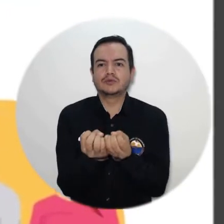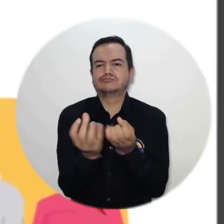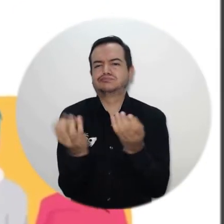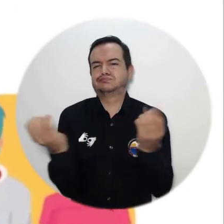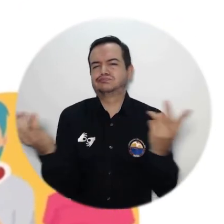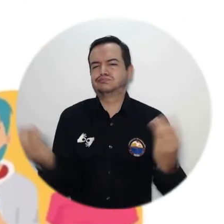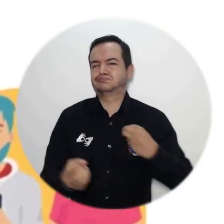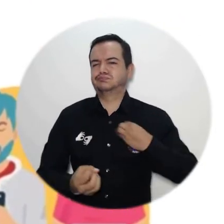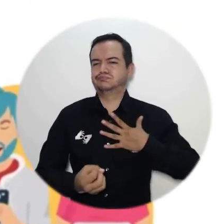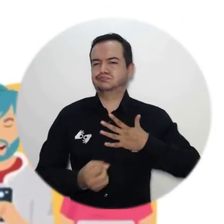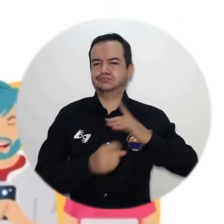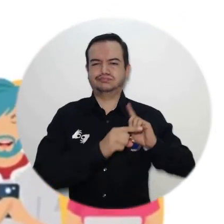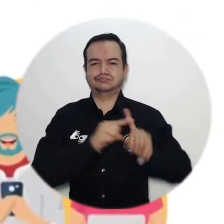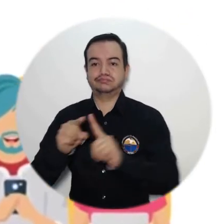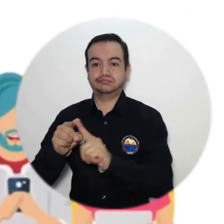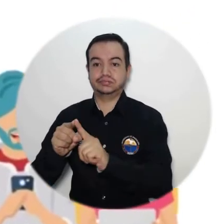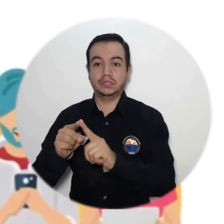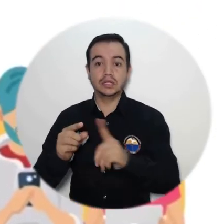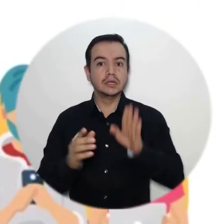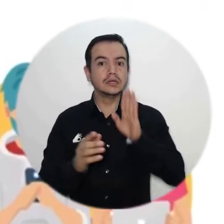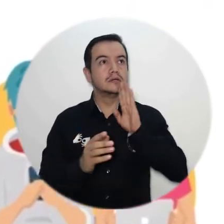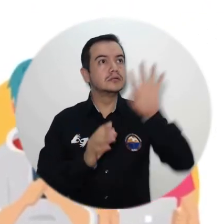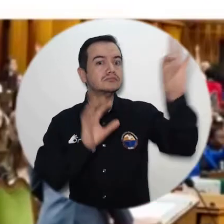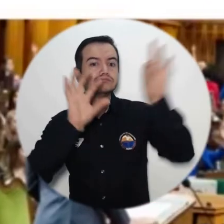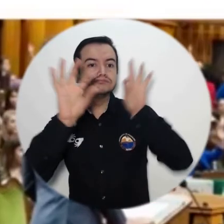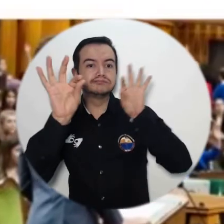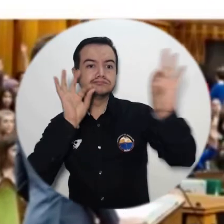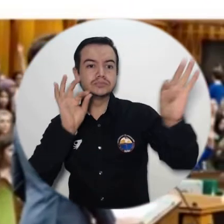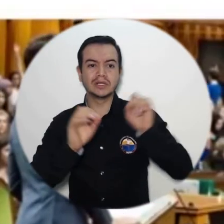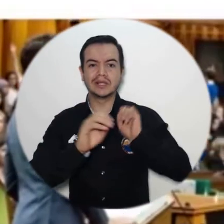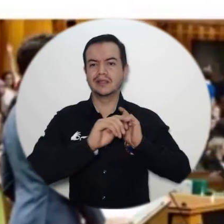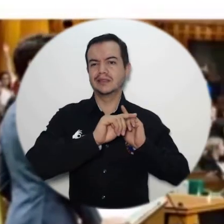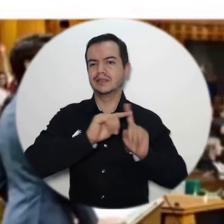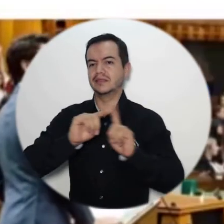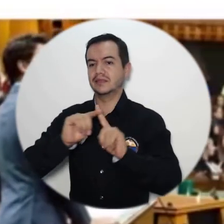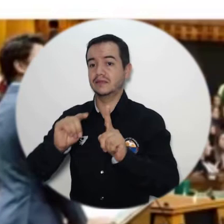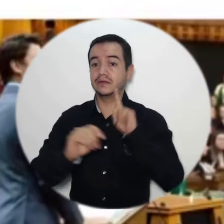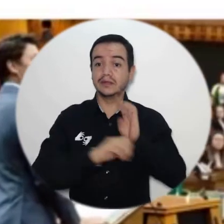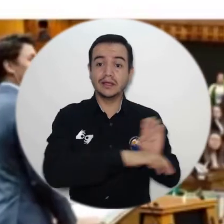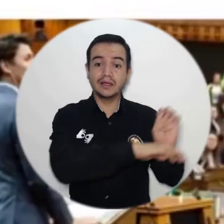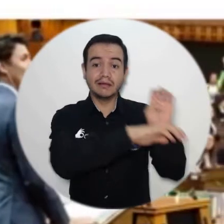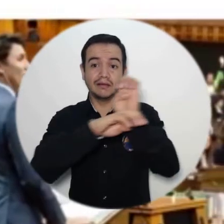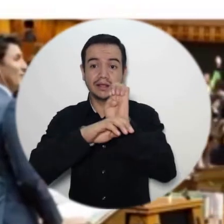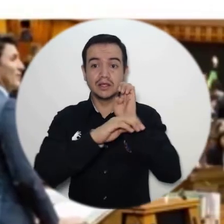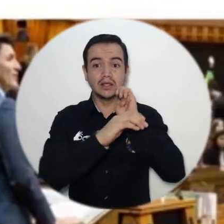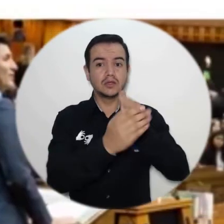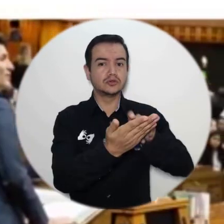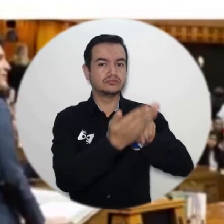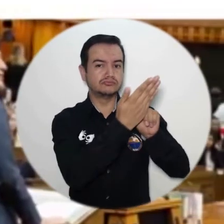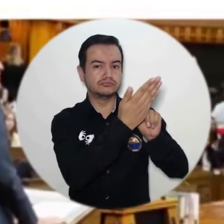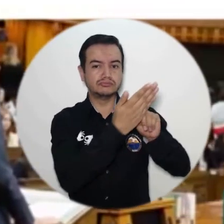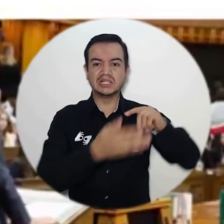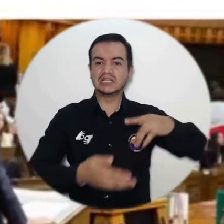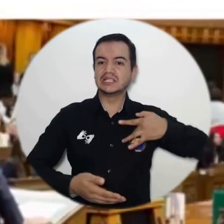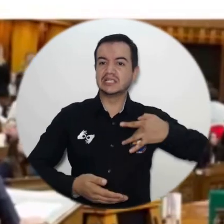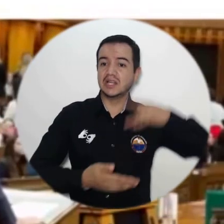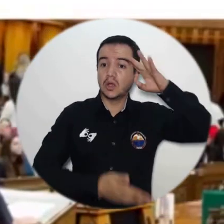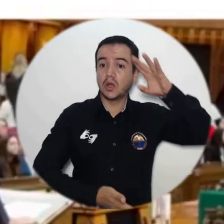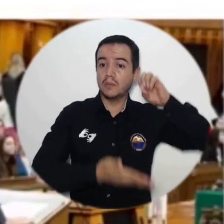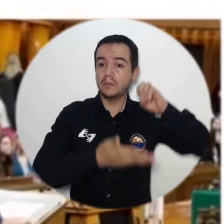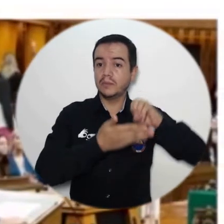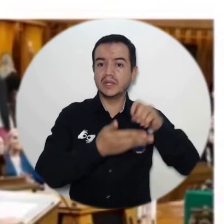invitados muy importantes de Holland House y de diferentes entidades que nos dieron sus apreciaciones sobre cuáles son esas